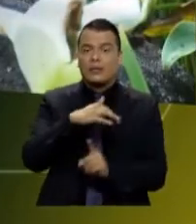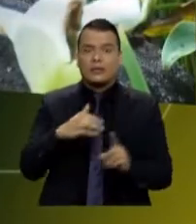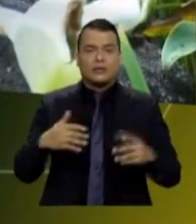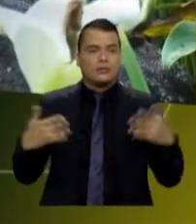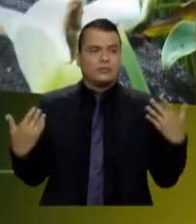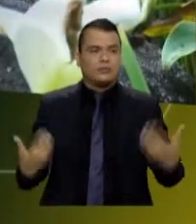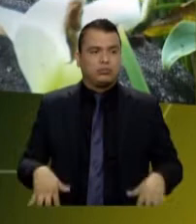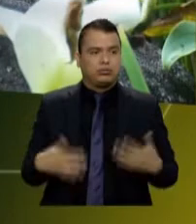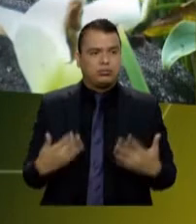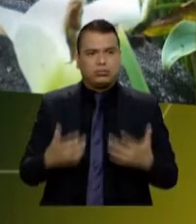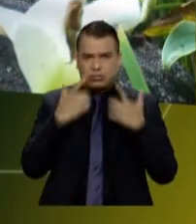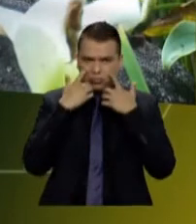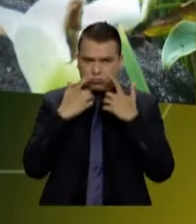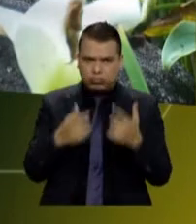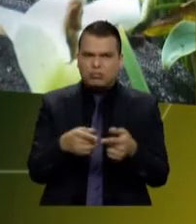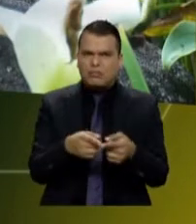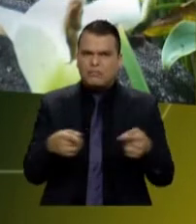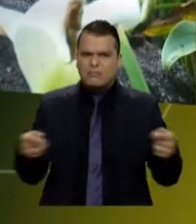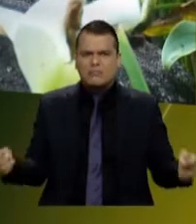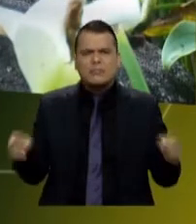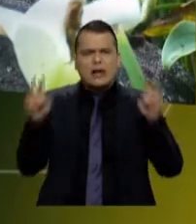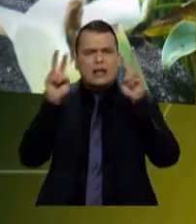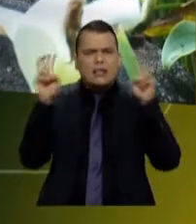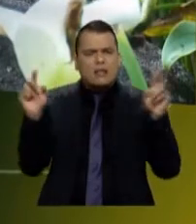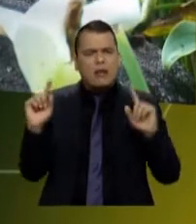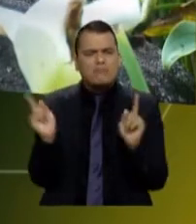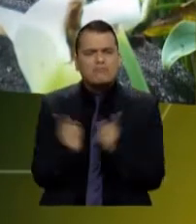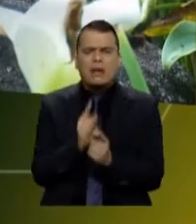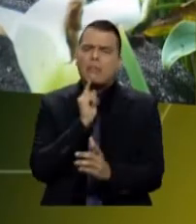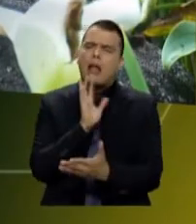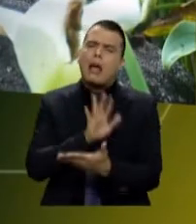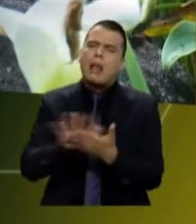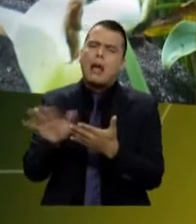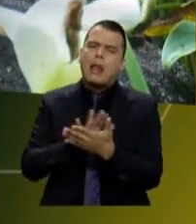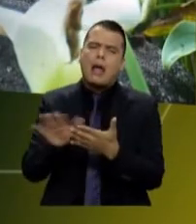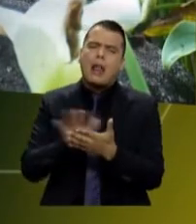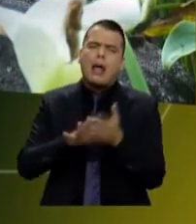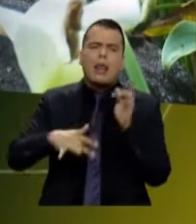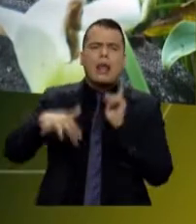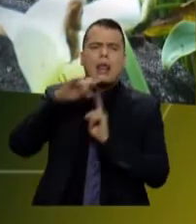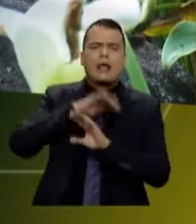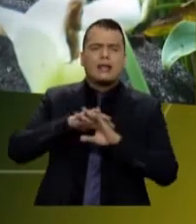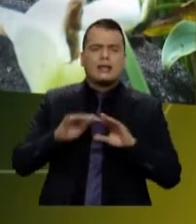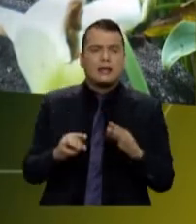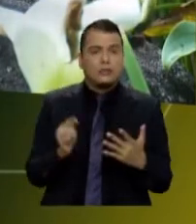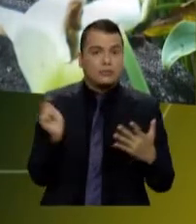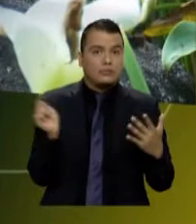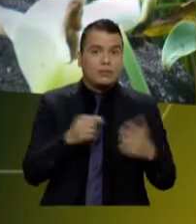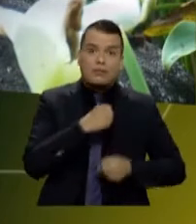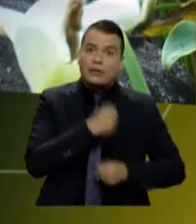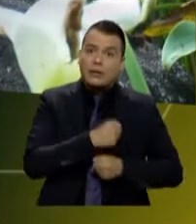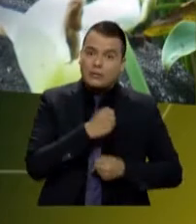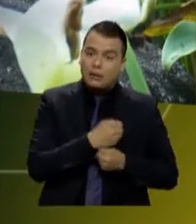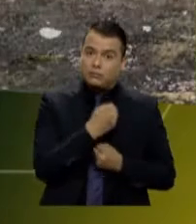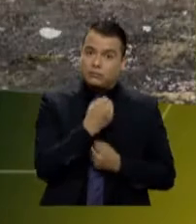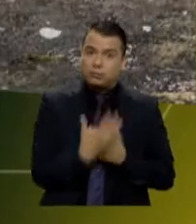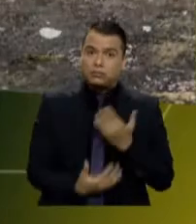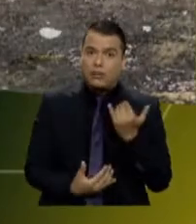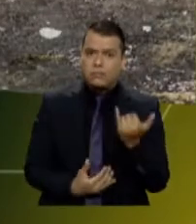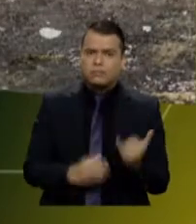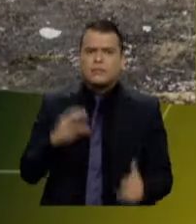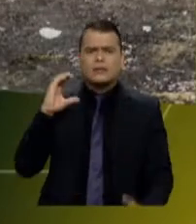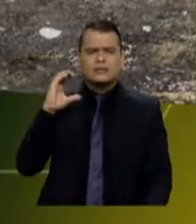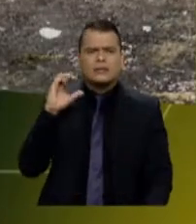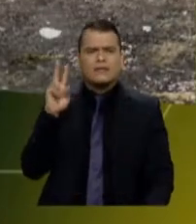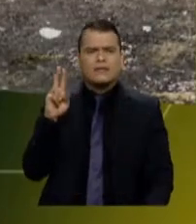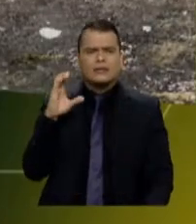grueso, fuerte, no es simplemente hablar del medio ambiente, sino todo lo que conlleva eso. La CBC lo conoce